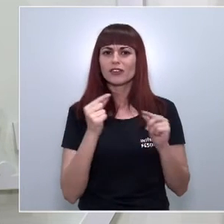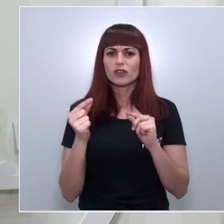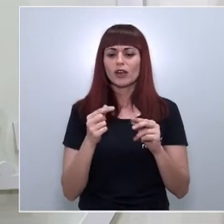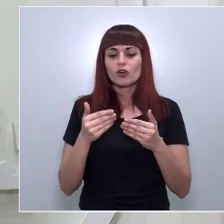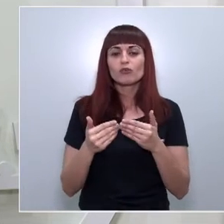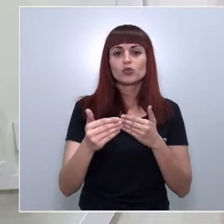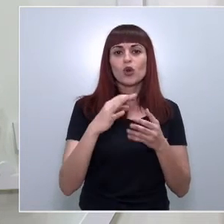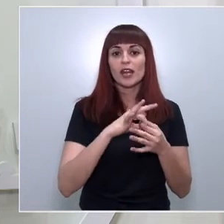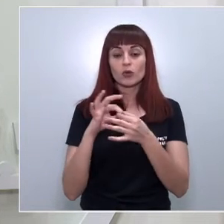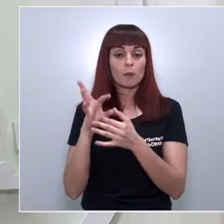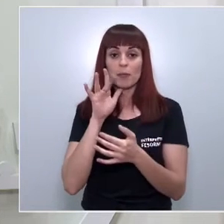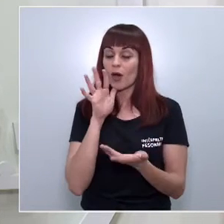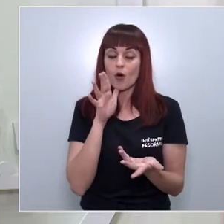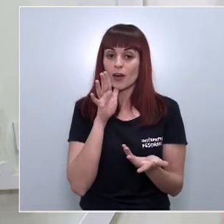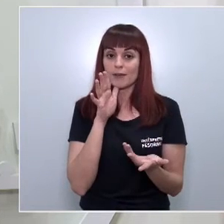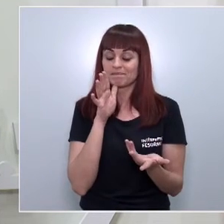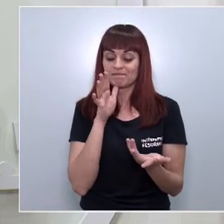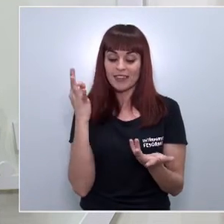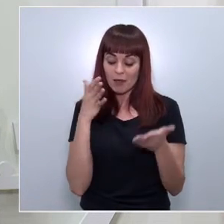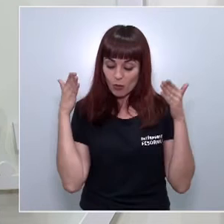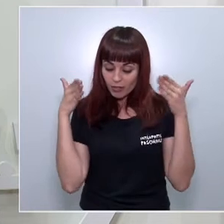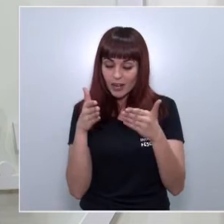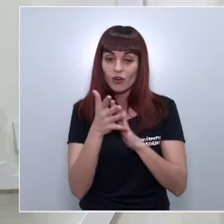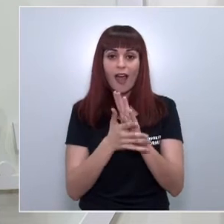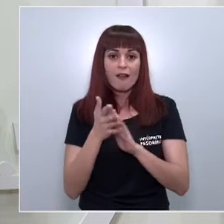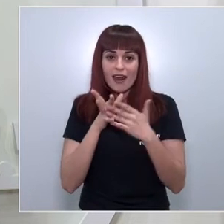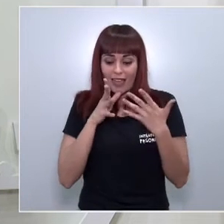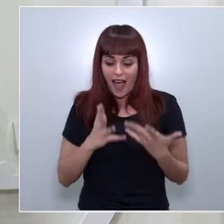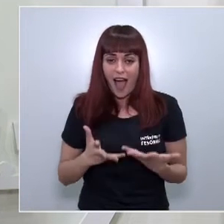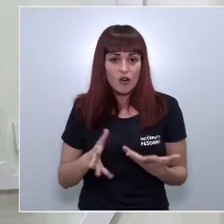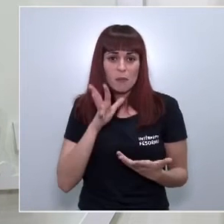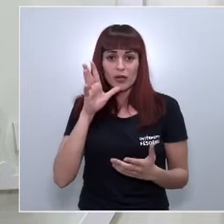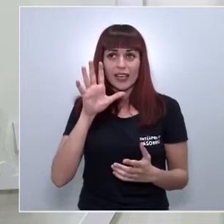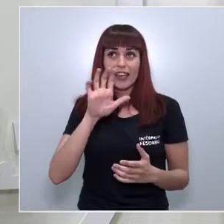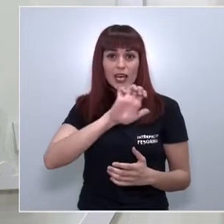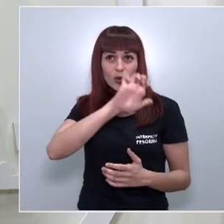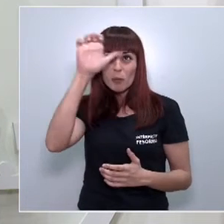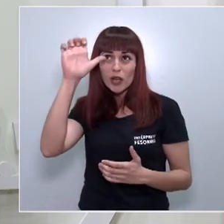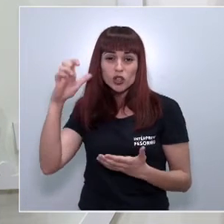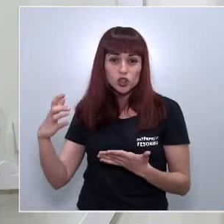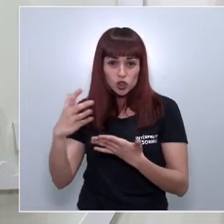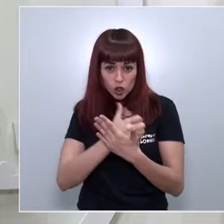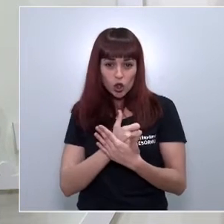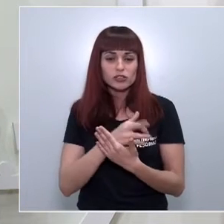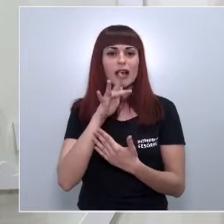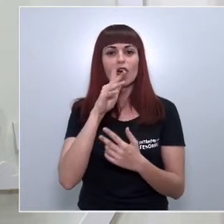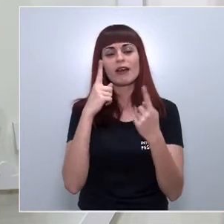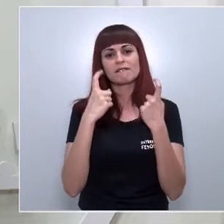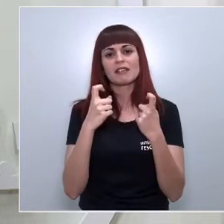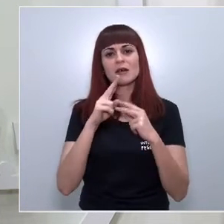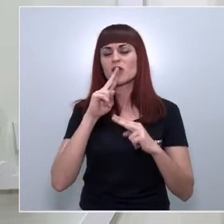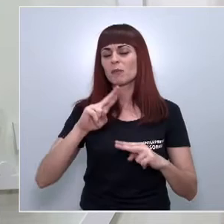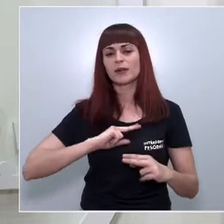Unión y en cambio ahora se impone hablar de nuestro presente ya que todos los europeos ahora más que nunca necesitamos